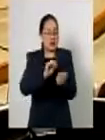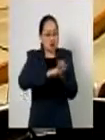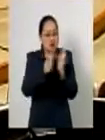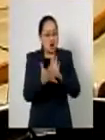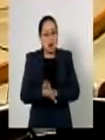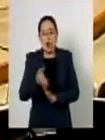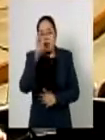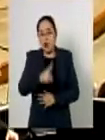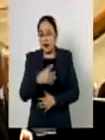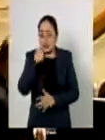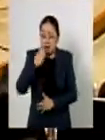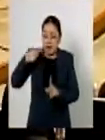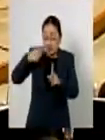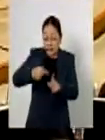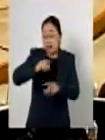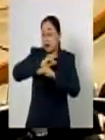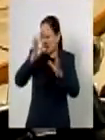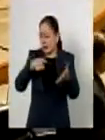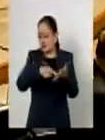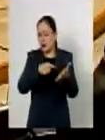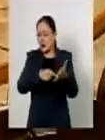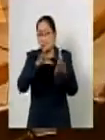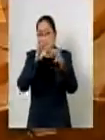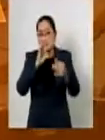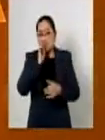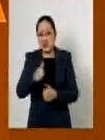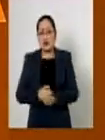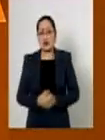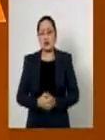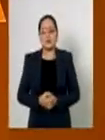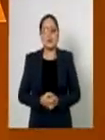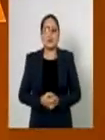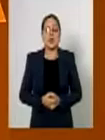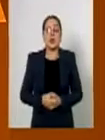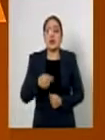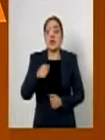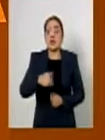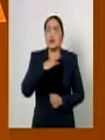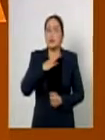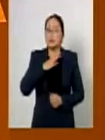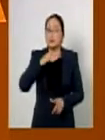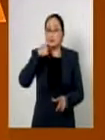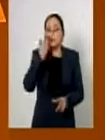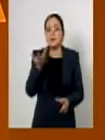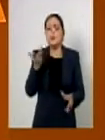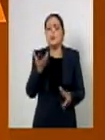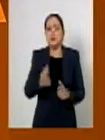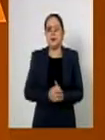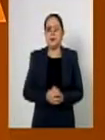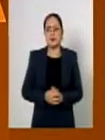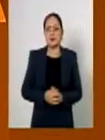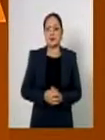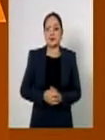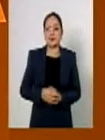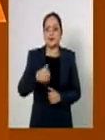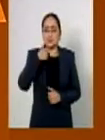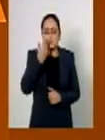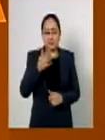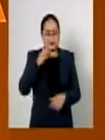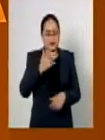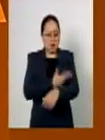realmente lo que se pretende con esto lo que deja deducción es de que lo que se pretende es hacer poco